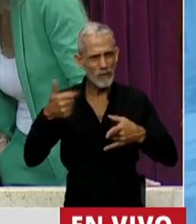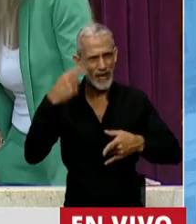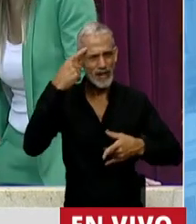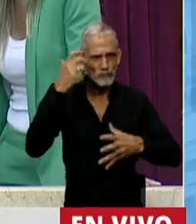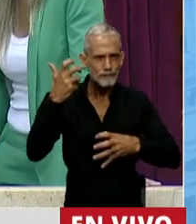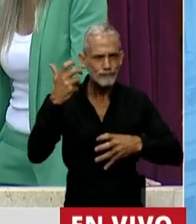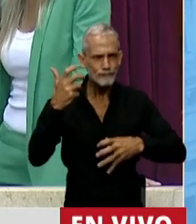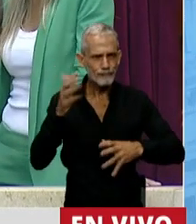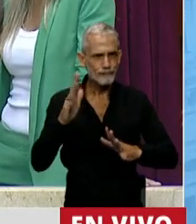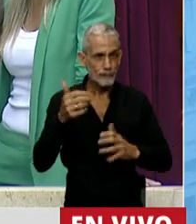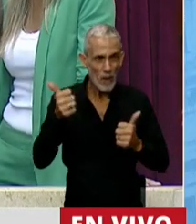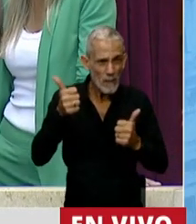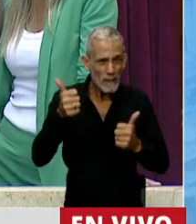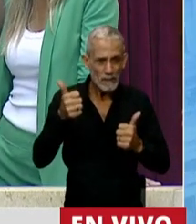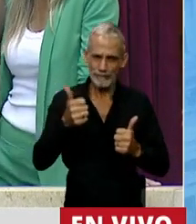Eso no está bien.